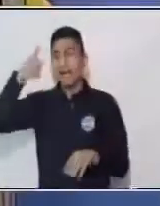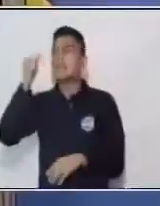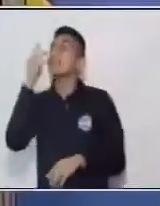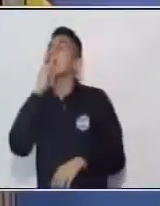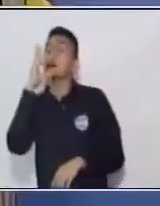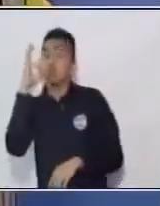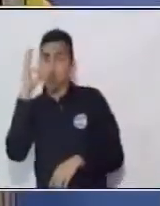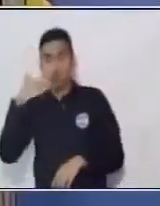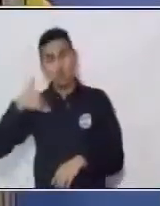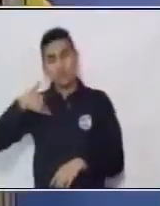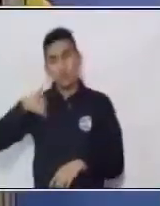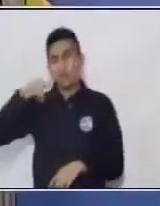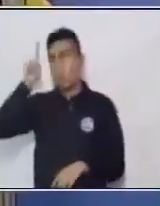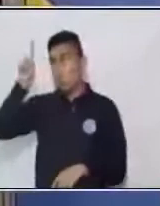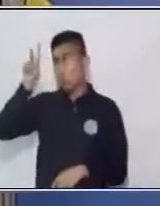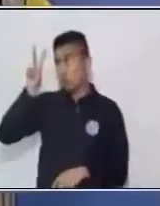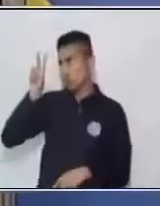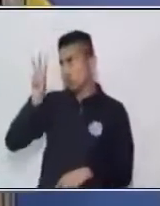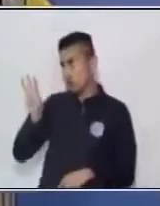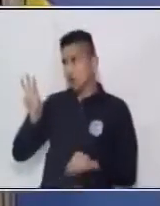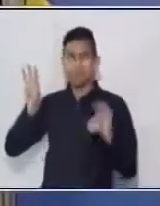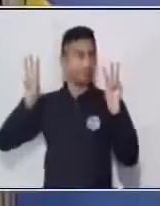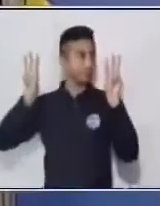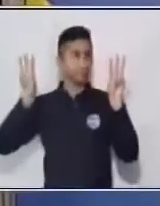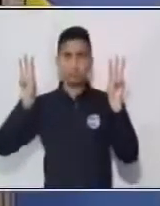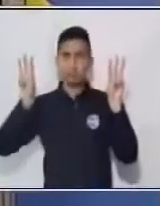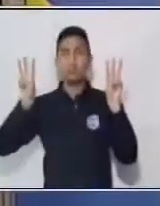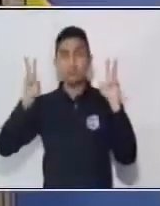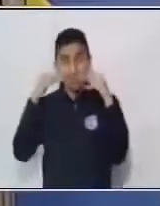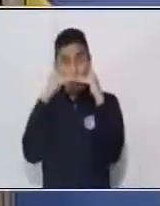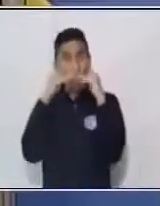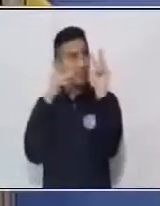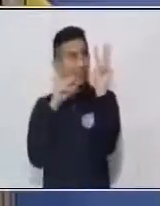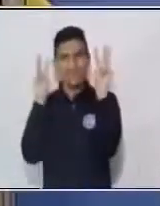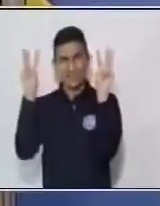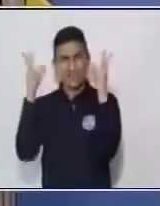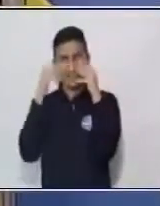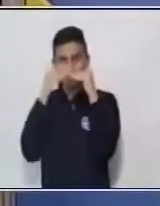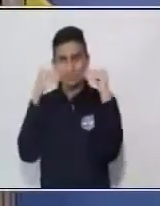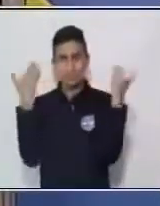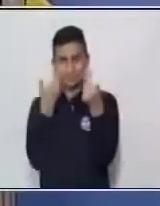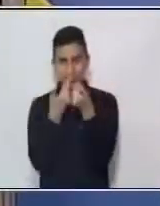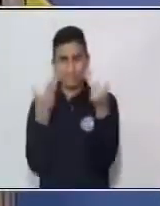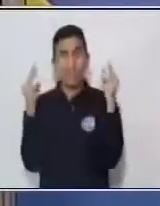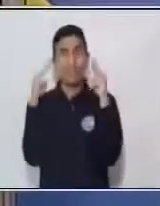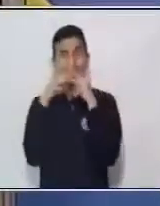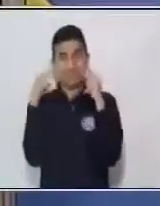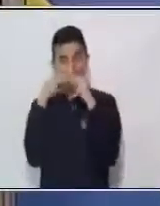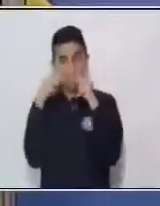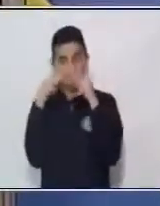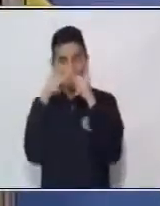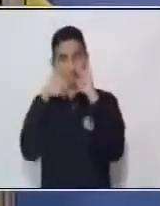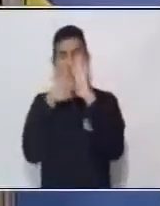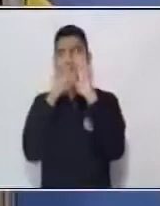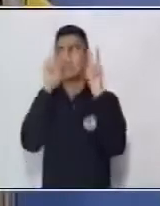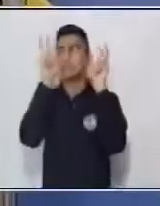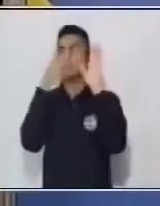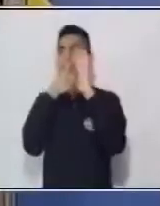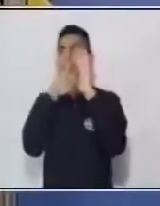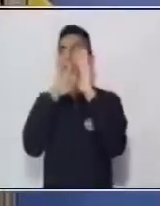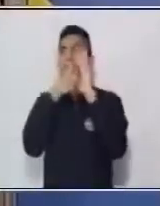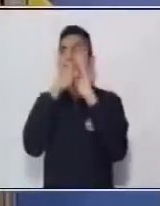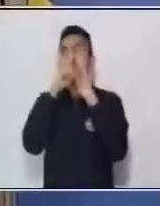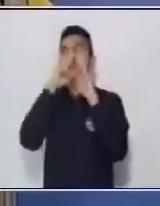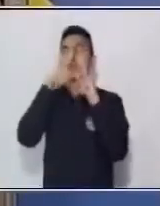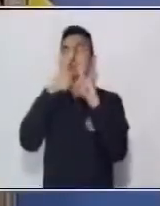Una, dos y tres. Nacho también tiene tres estrellas. Vamos a hacerle la suma